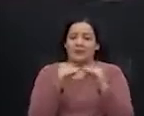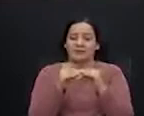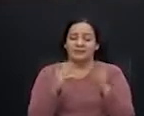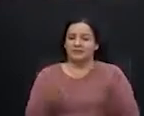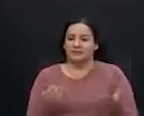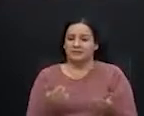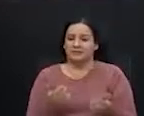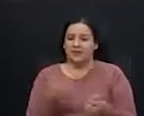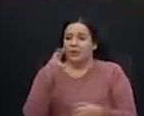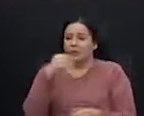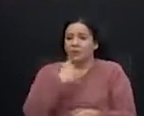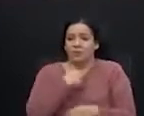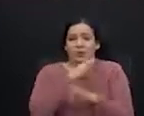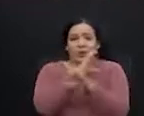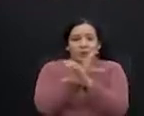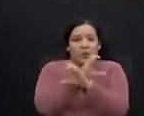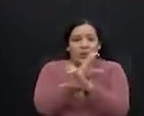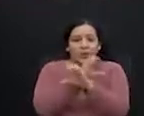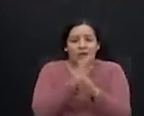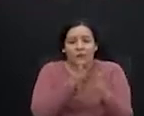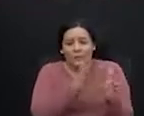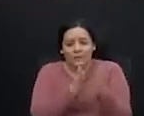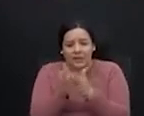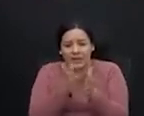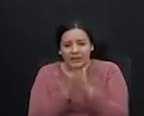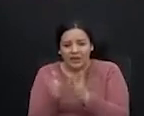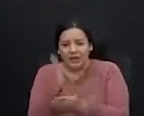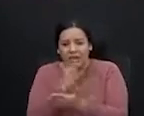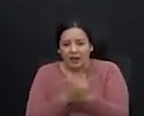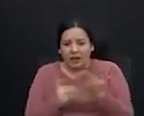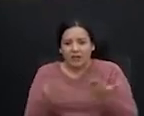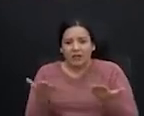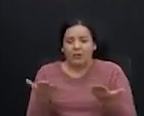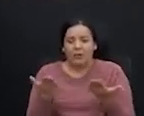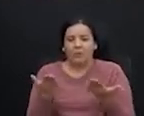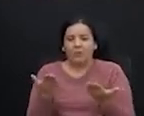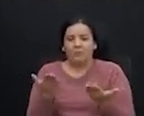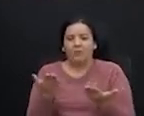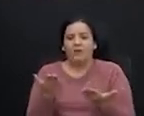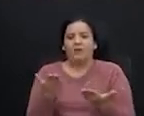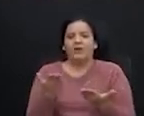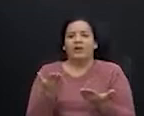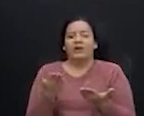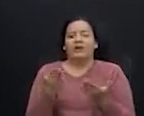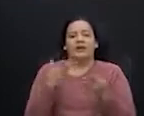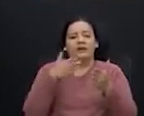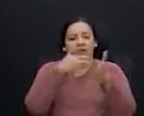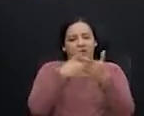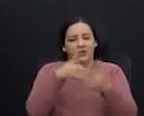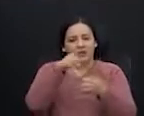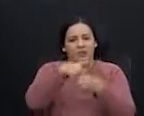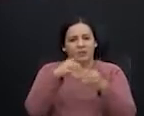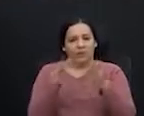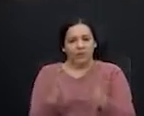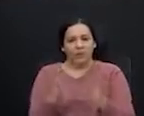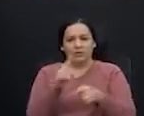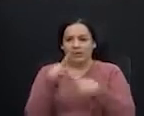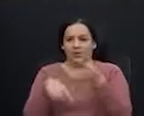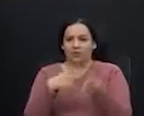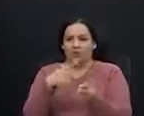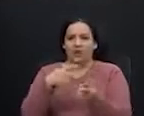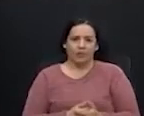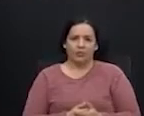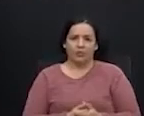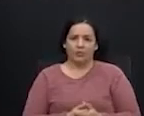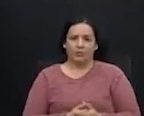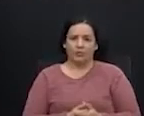Ni siquiera tuvieron el cuidado de plantear algo que también afectará a los diputados que van a votar este proyecto.